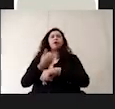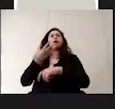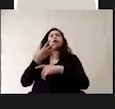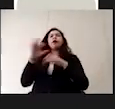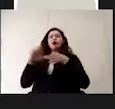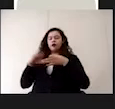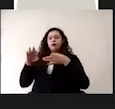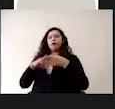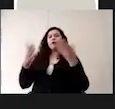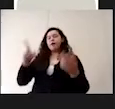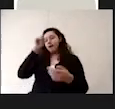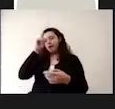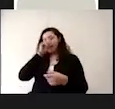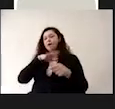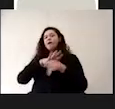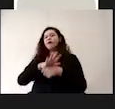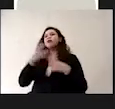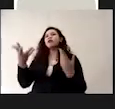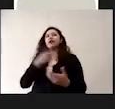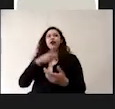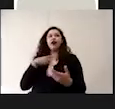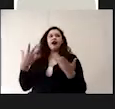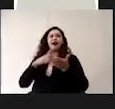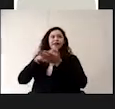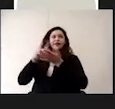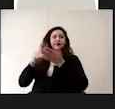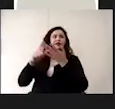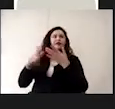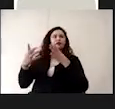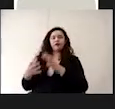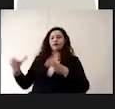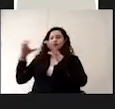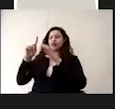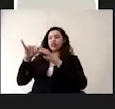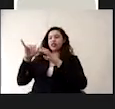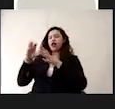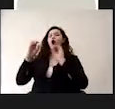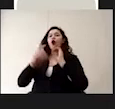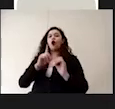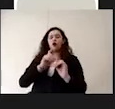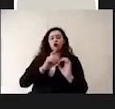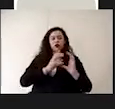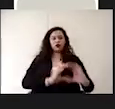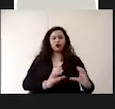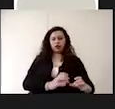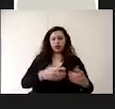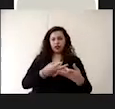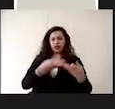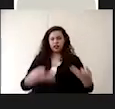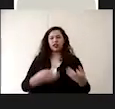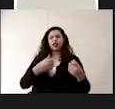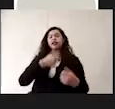recomendación es que se realice la limpieza de los tinacos o de las cisternas con una frecuencia de seis meses.